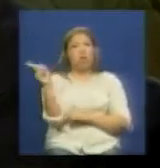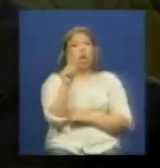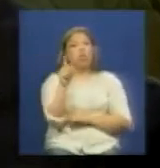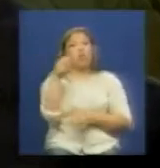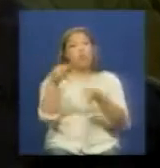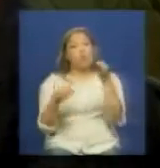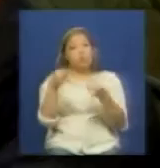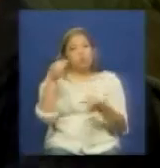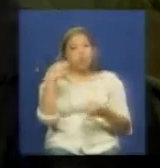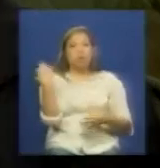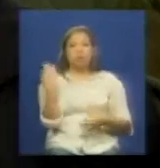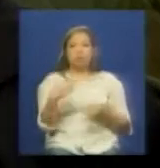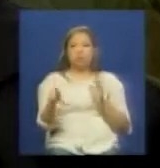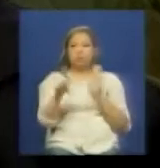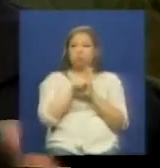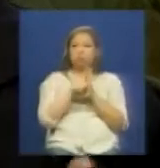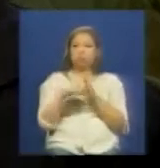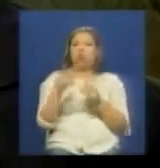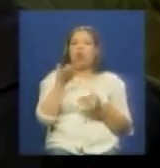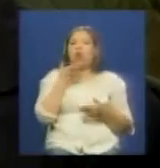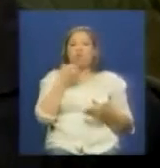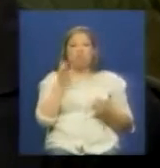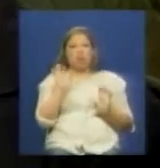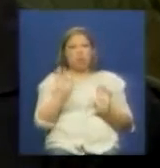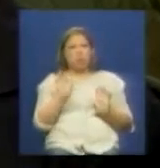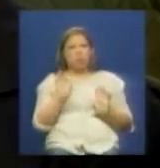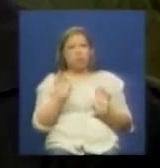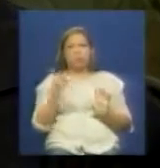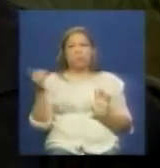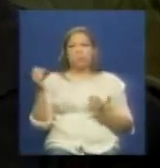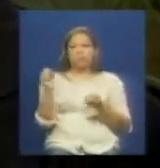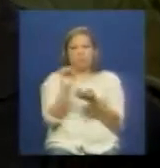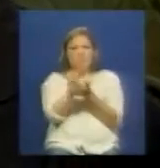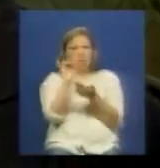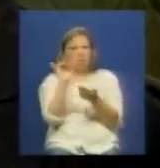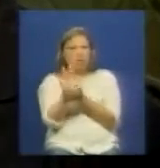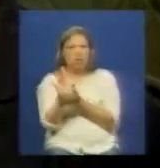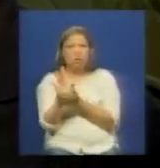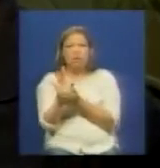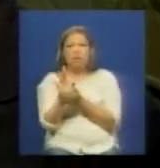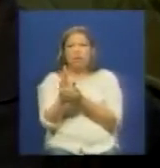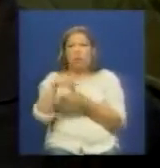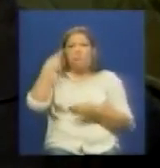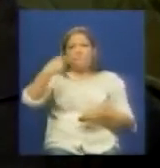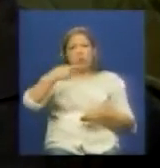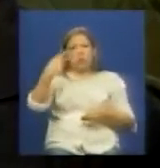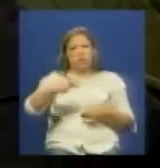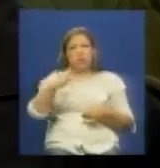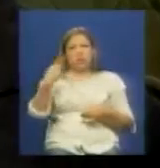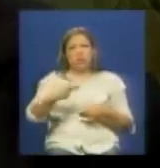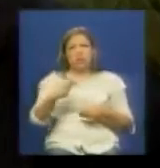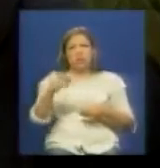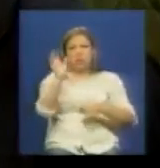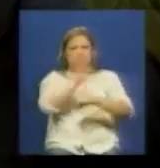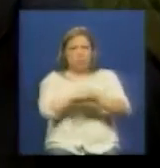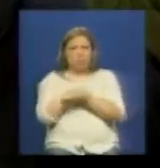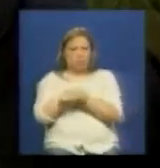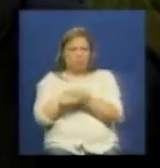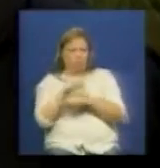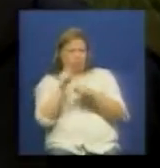injusticia eso de que ellos van a a sacar como tú señalabas a políticos que están presos